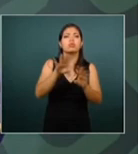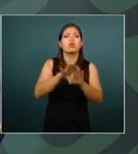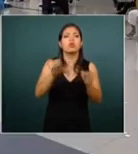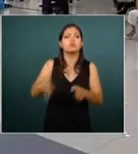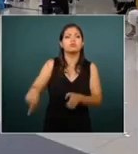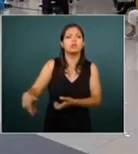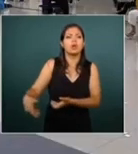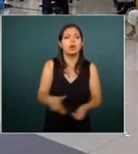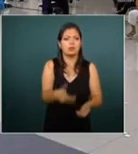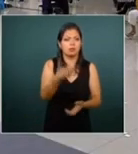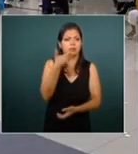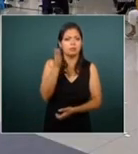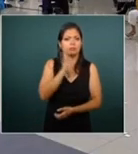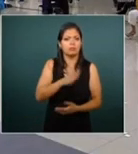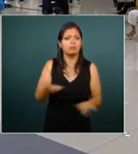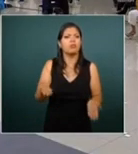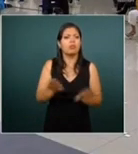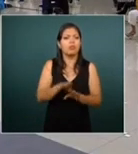están los caminos